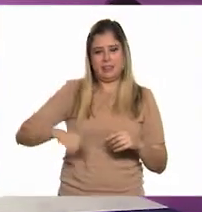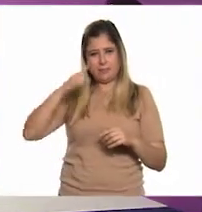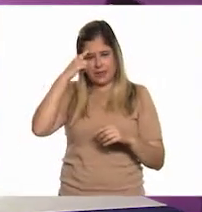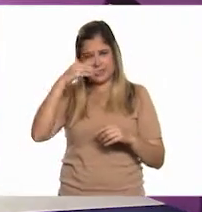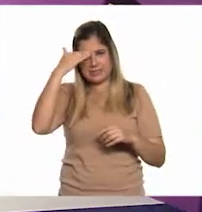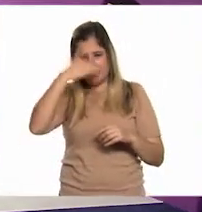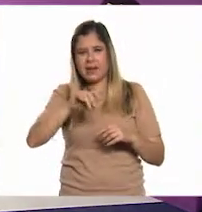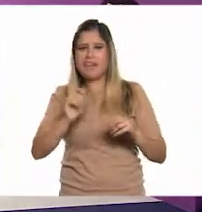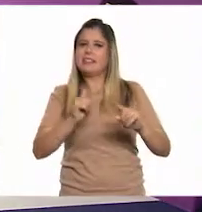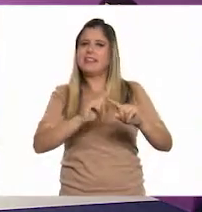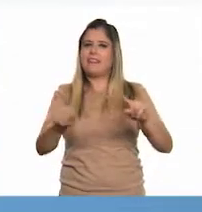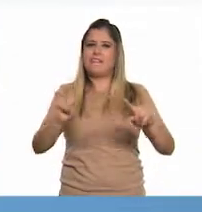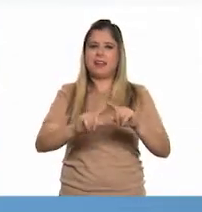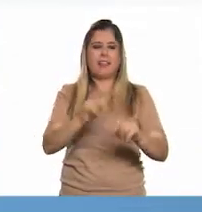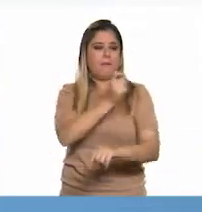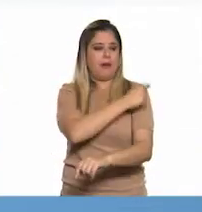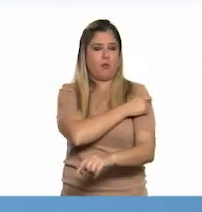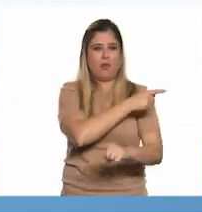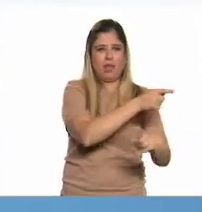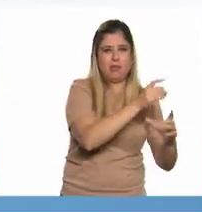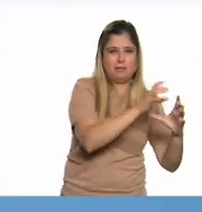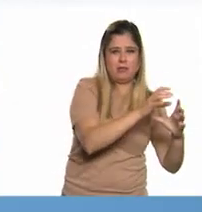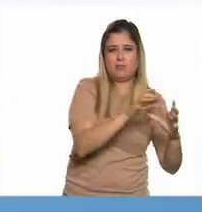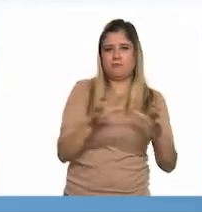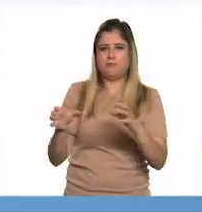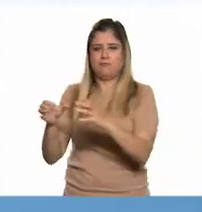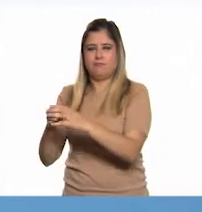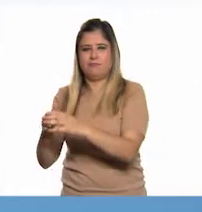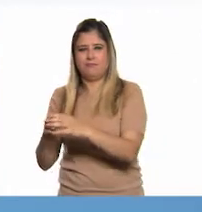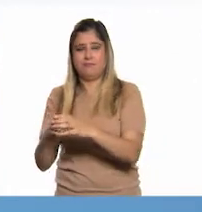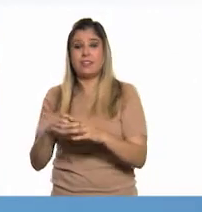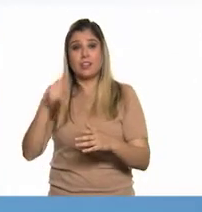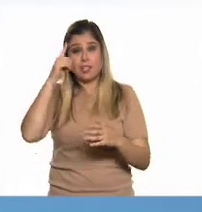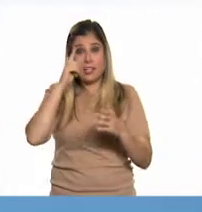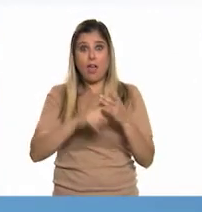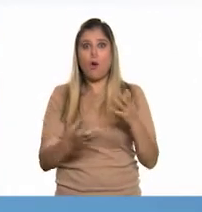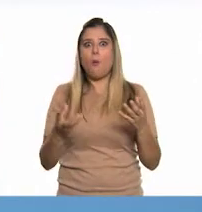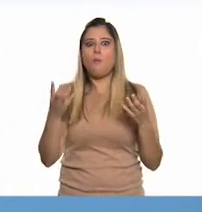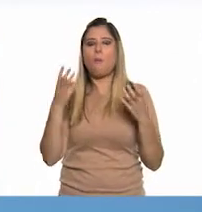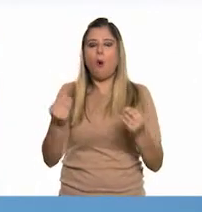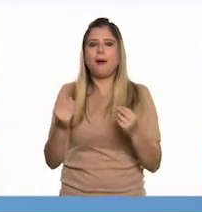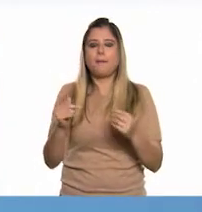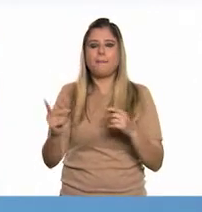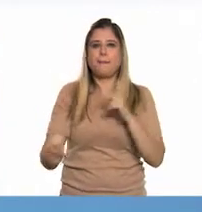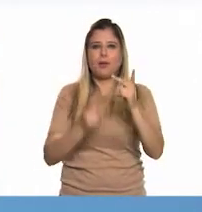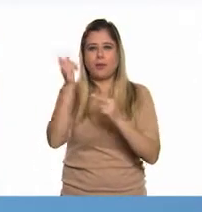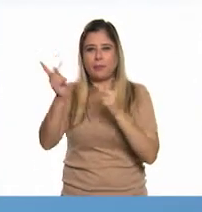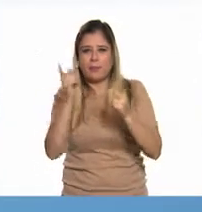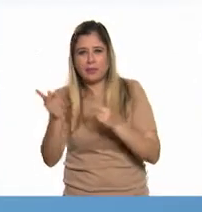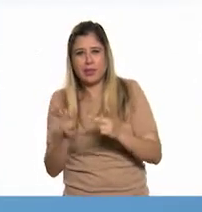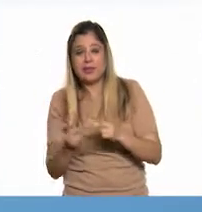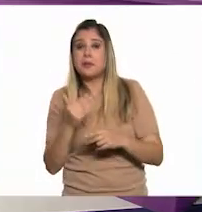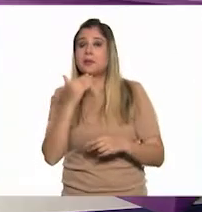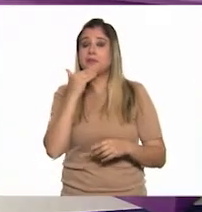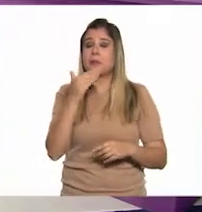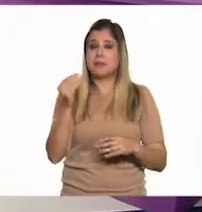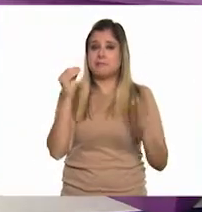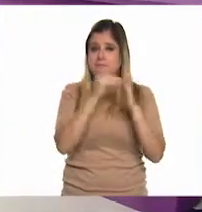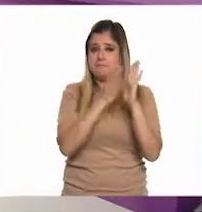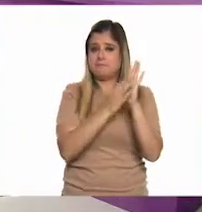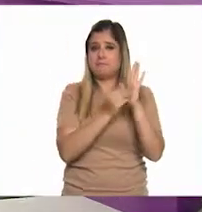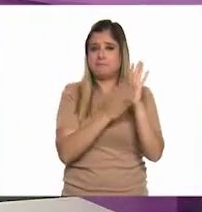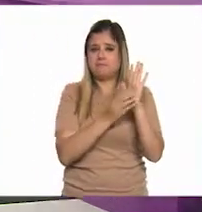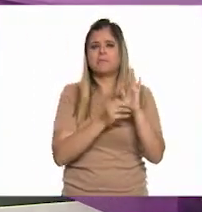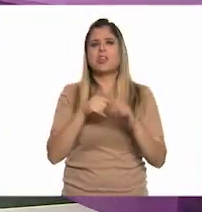diferencia de esta vacuna a las otras. Muy bien. Me parece que son bastantes preguntas y muy bien planteadas, por cierto.